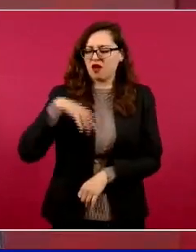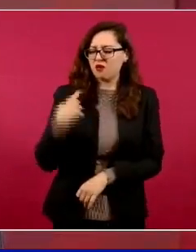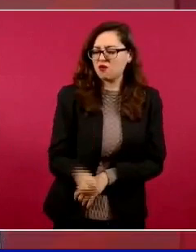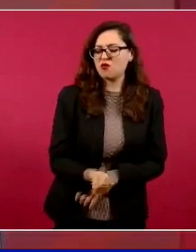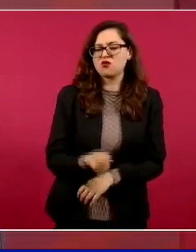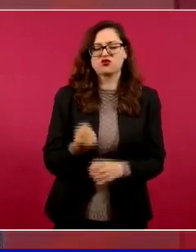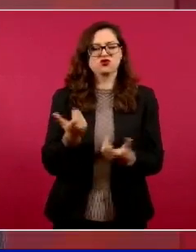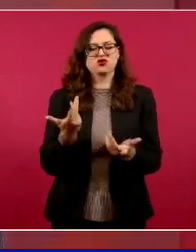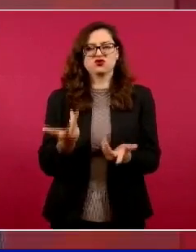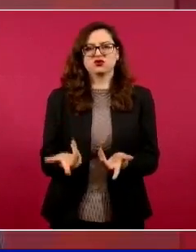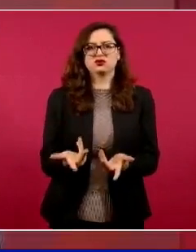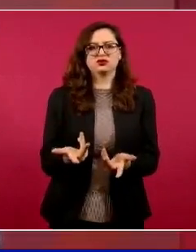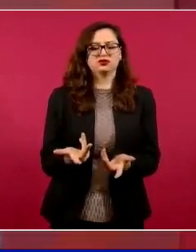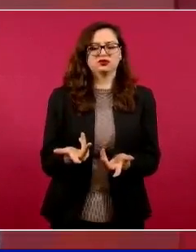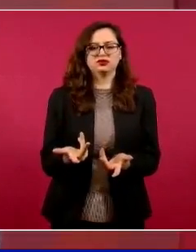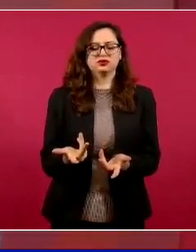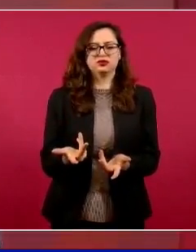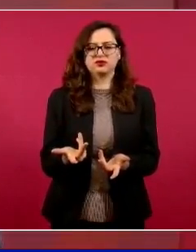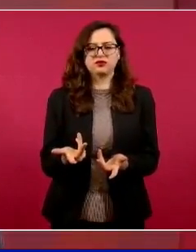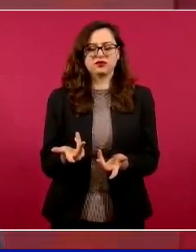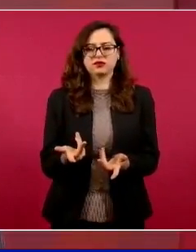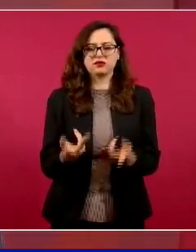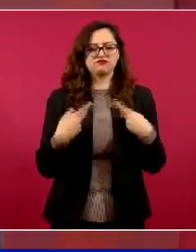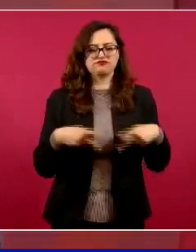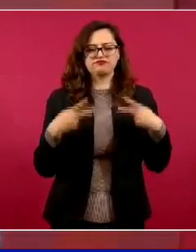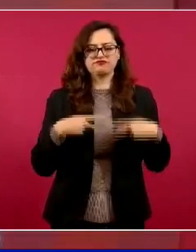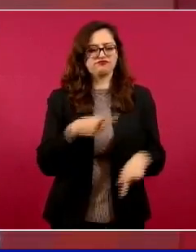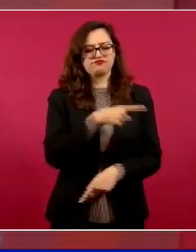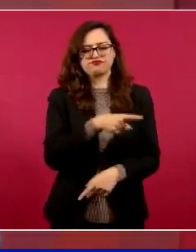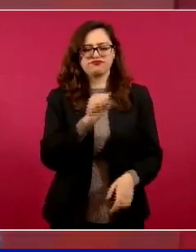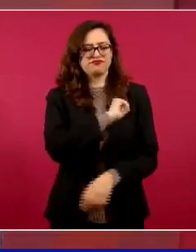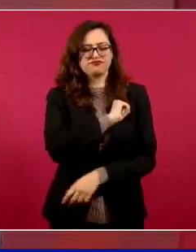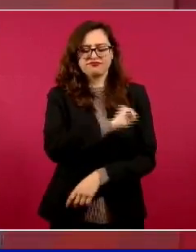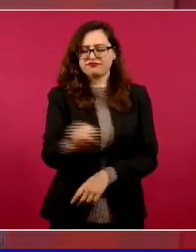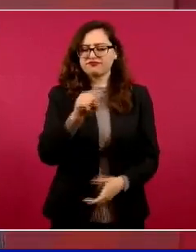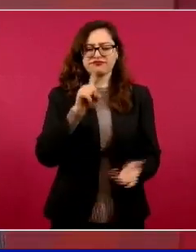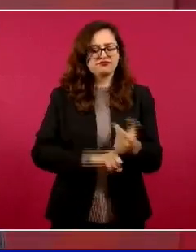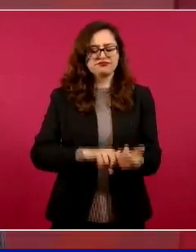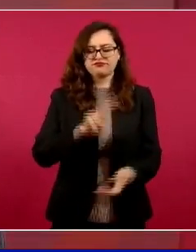gente de malas entrañas,